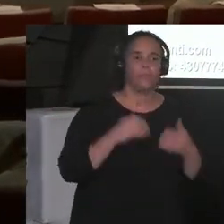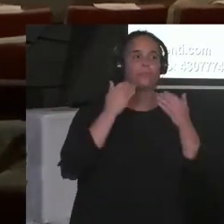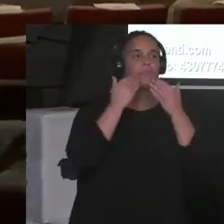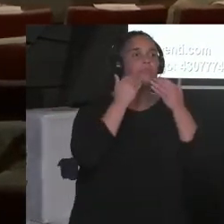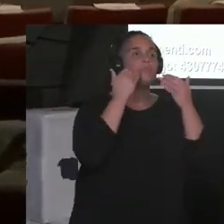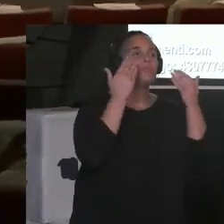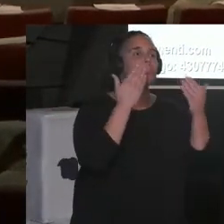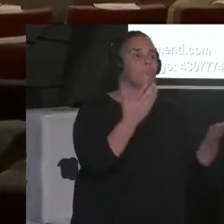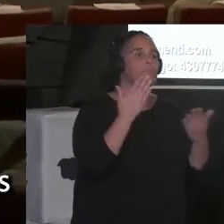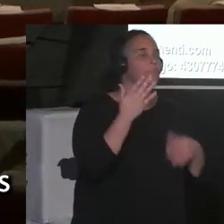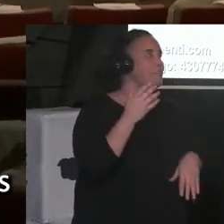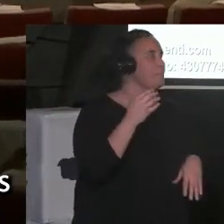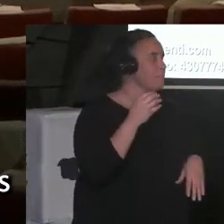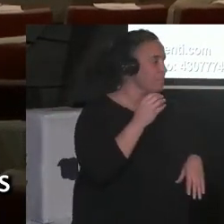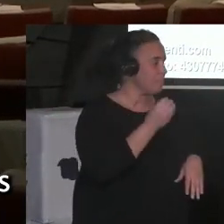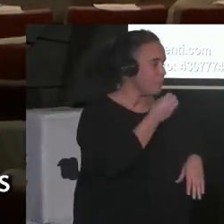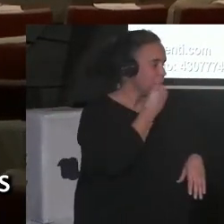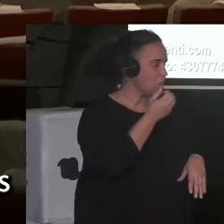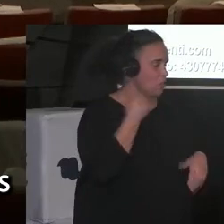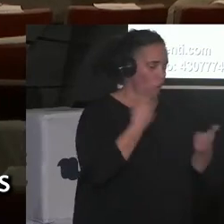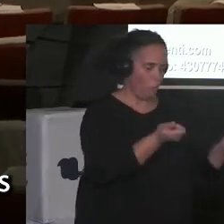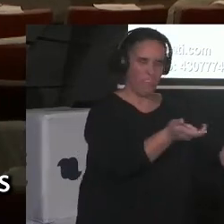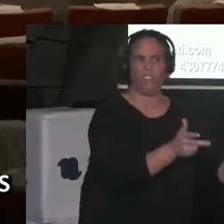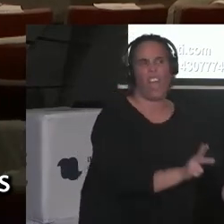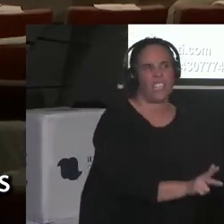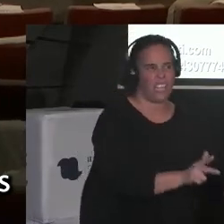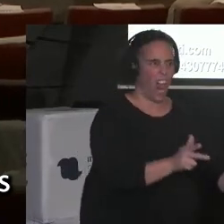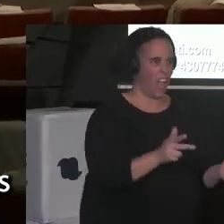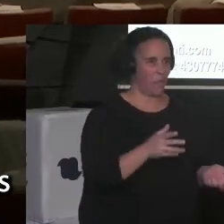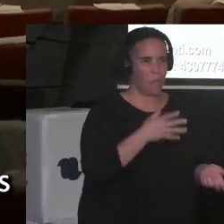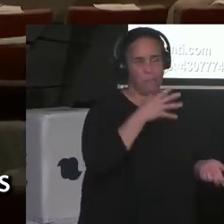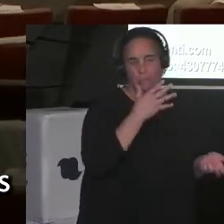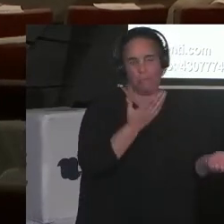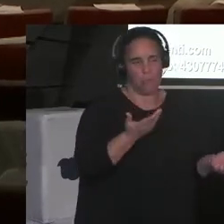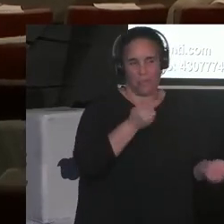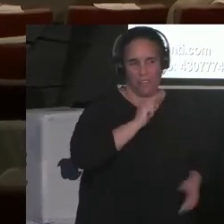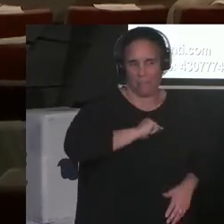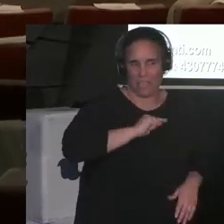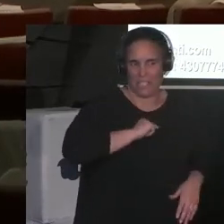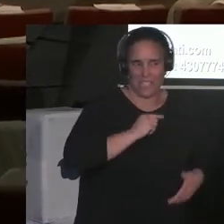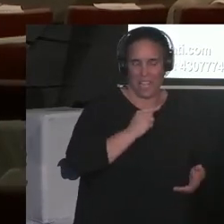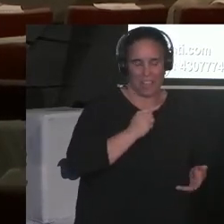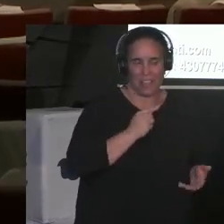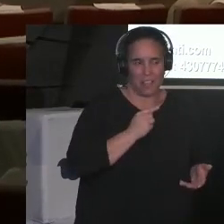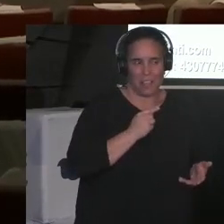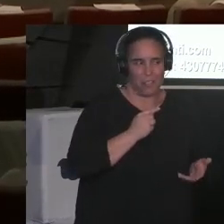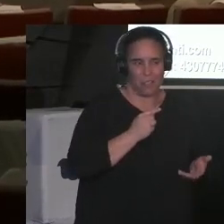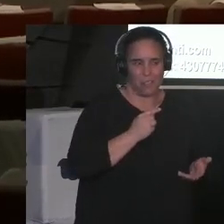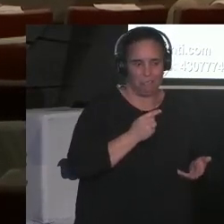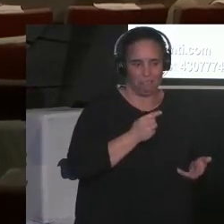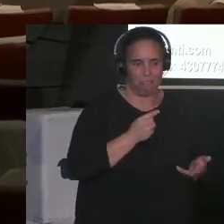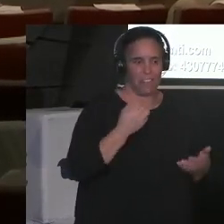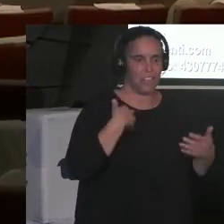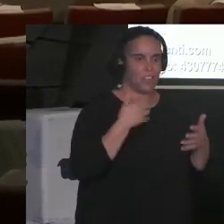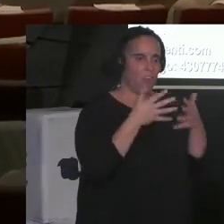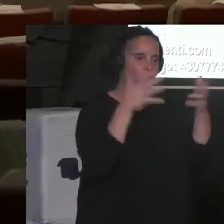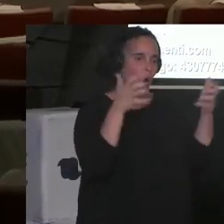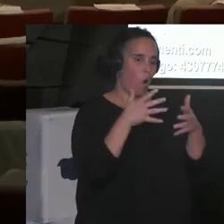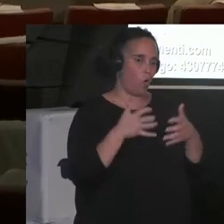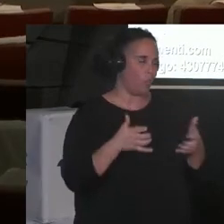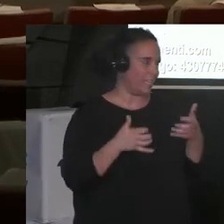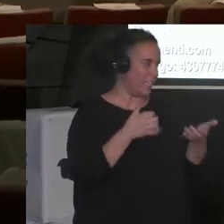Buenas. Hola, me voy a sentar aquí porque es como más, como voy a leer un texto, no sé, me siento más como